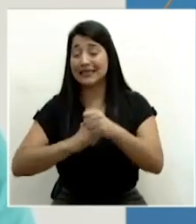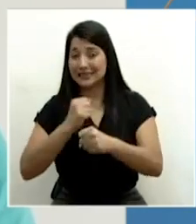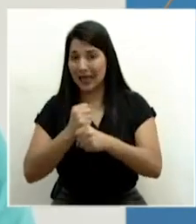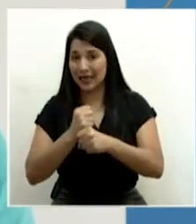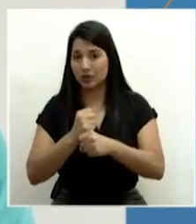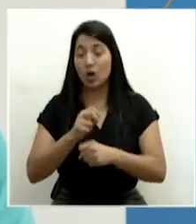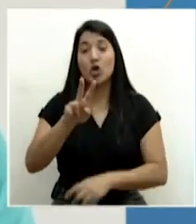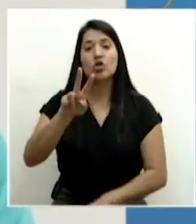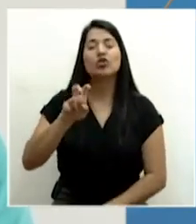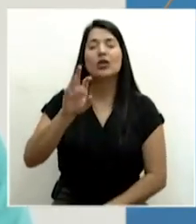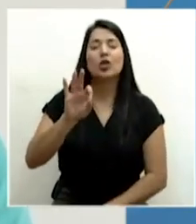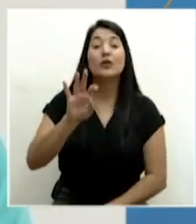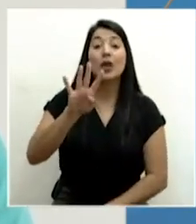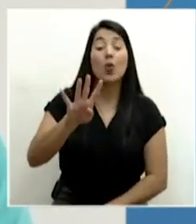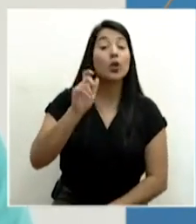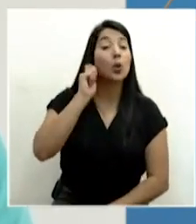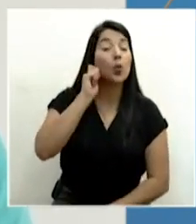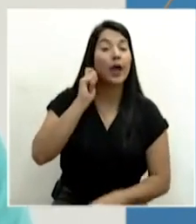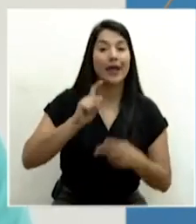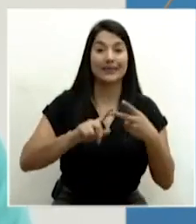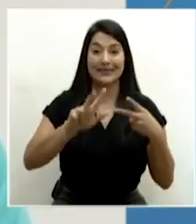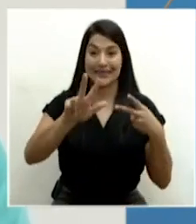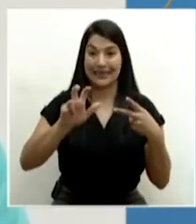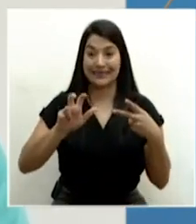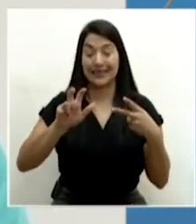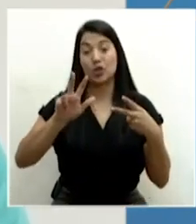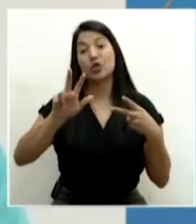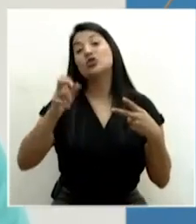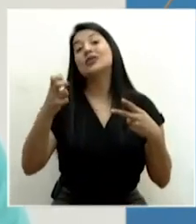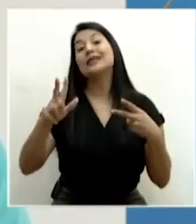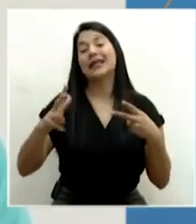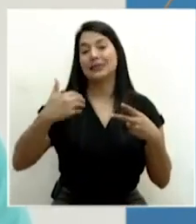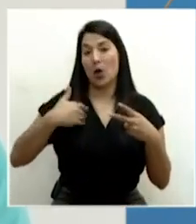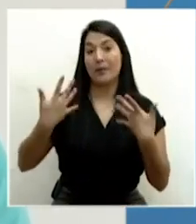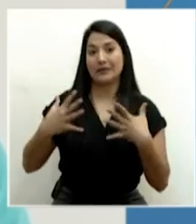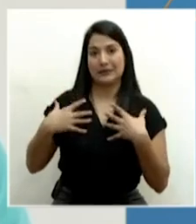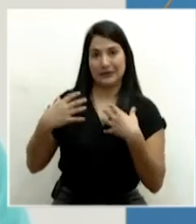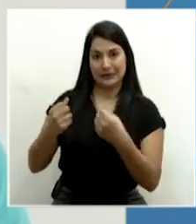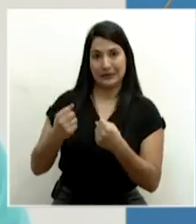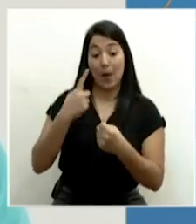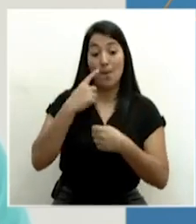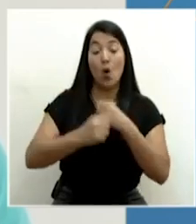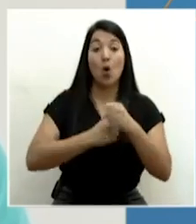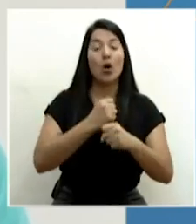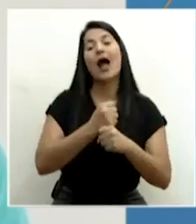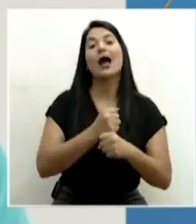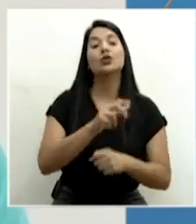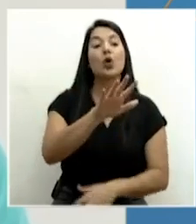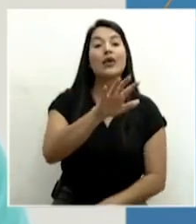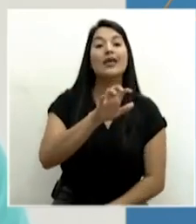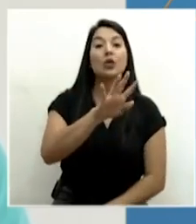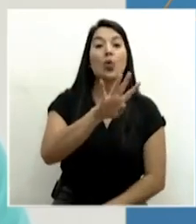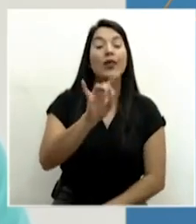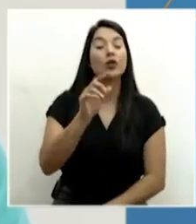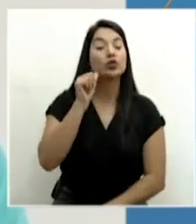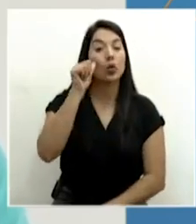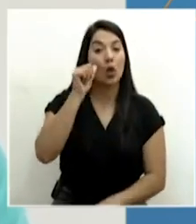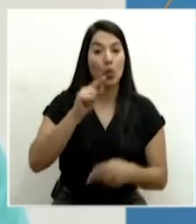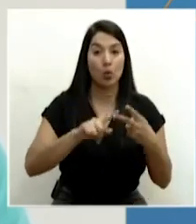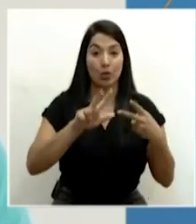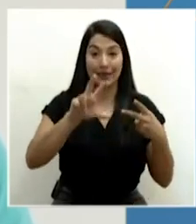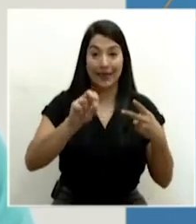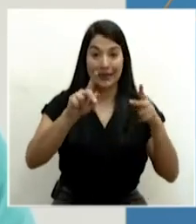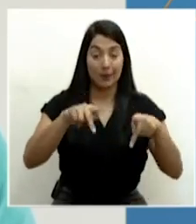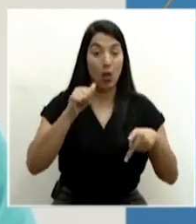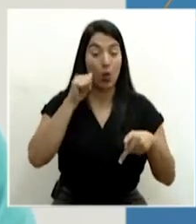294 son mujeres y 313 son hombres. Por edad tenemos 548 adultos, 30